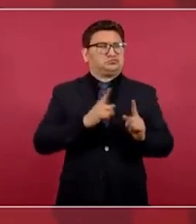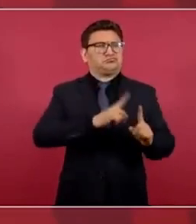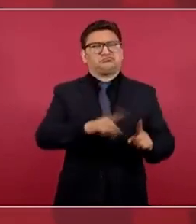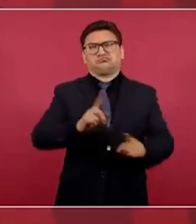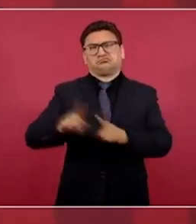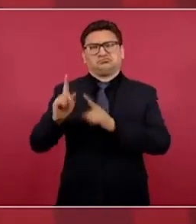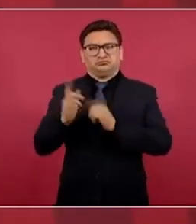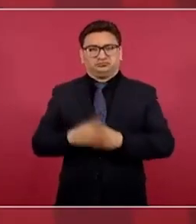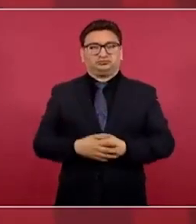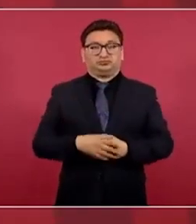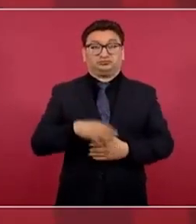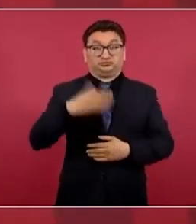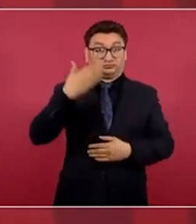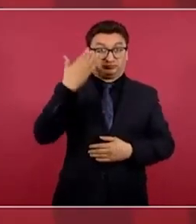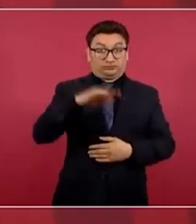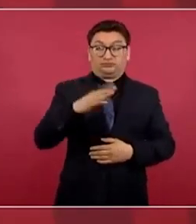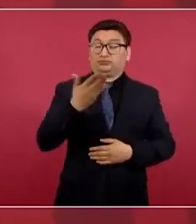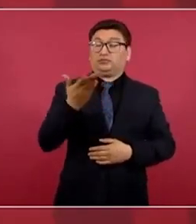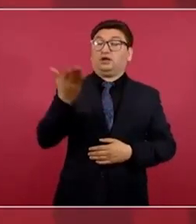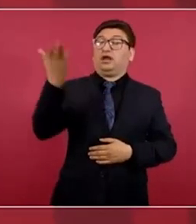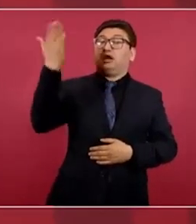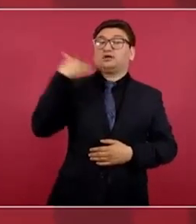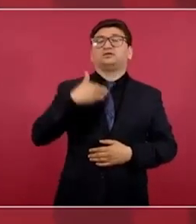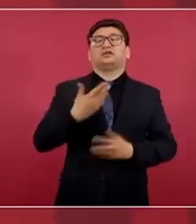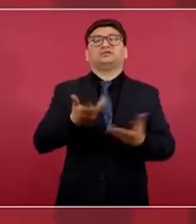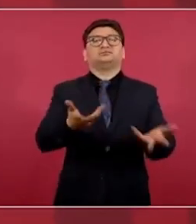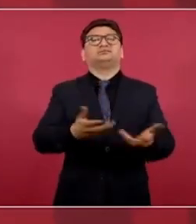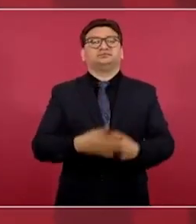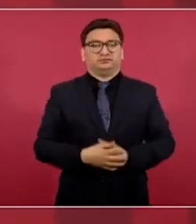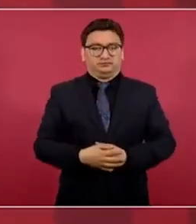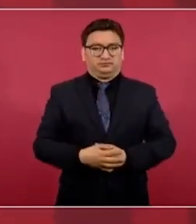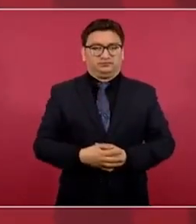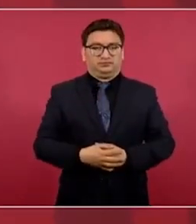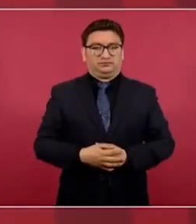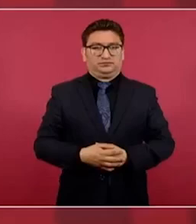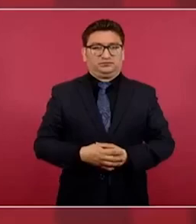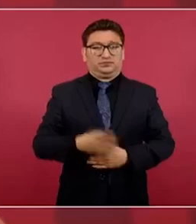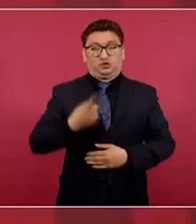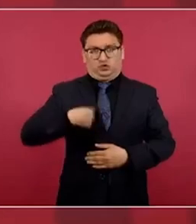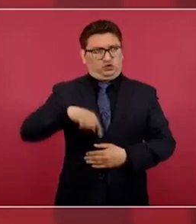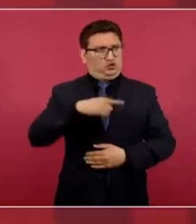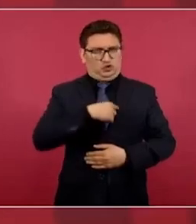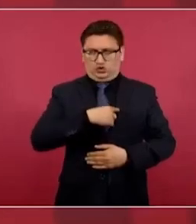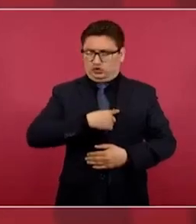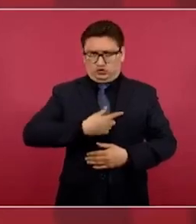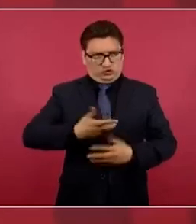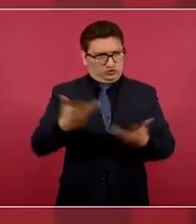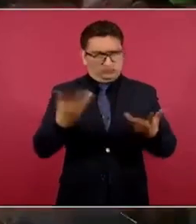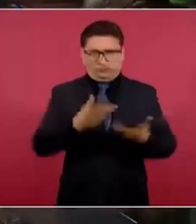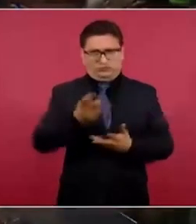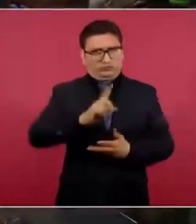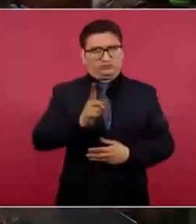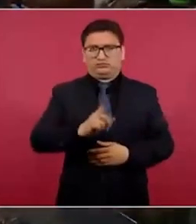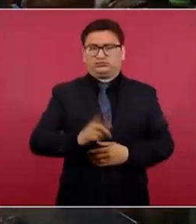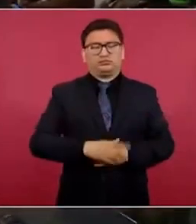¿Saben qué se hacía antes, que nosotros no hemos hecho y no vamos a hacer?